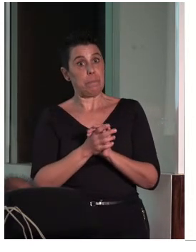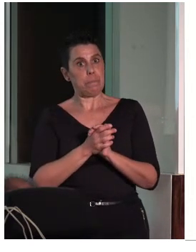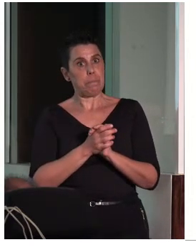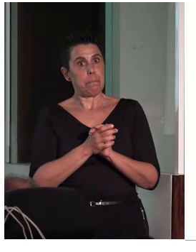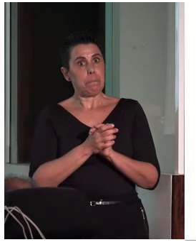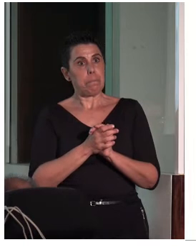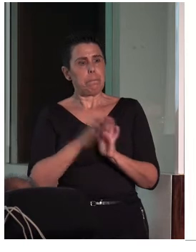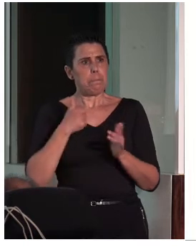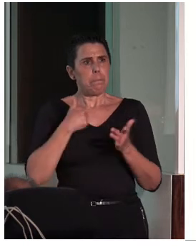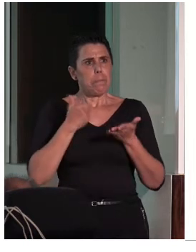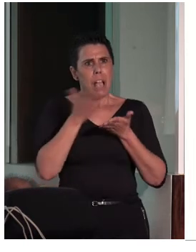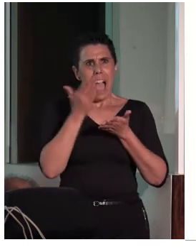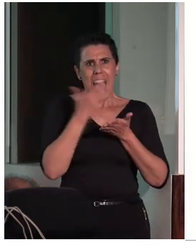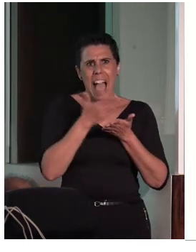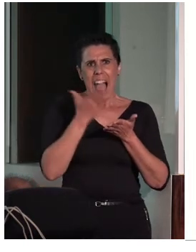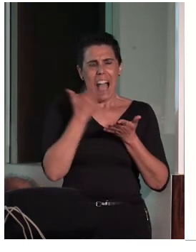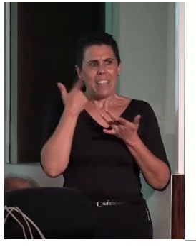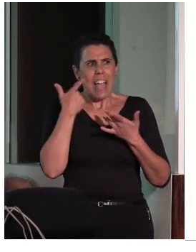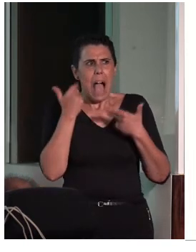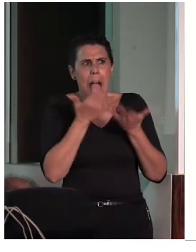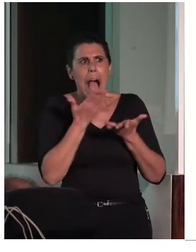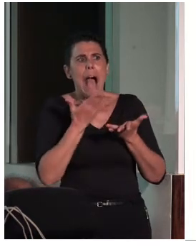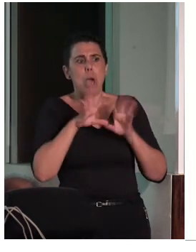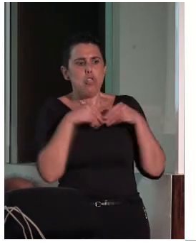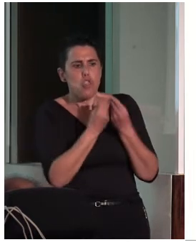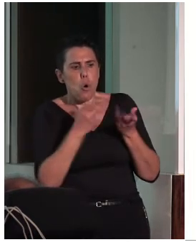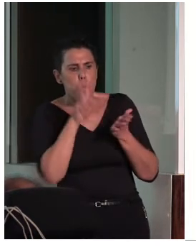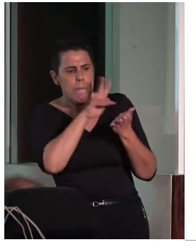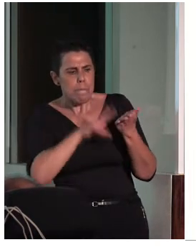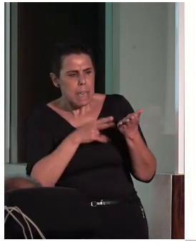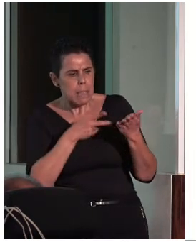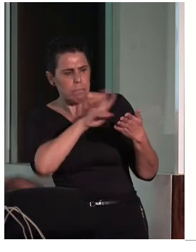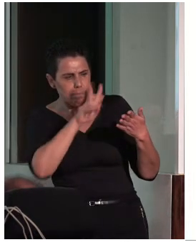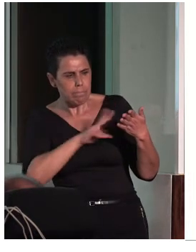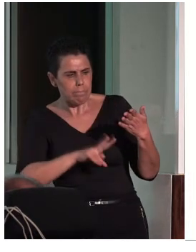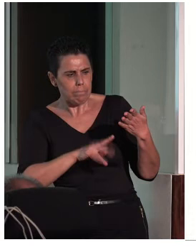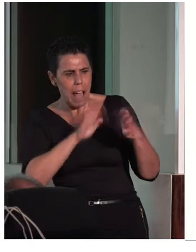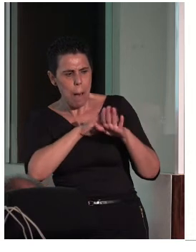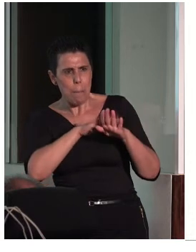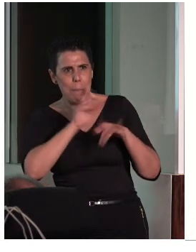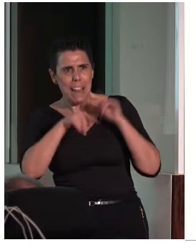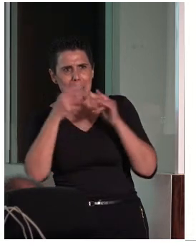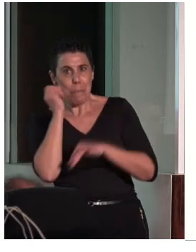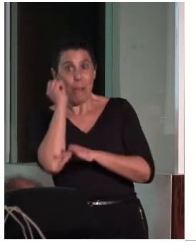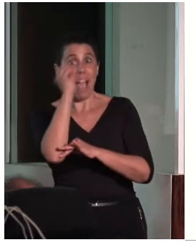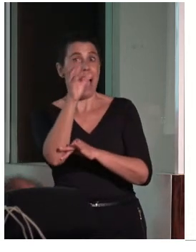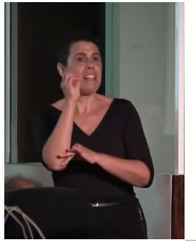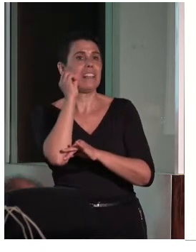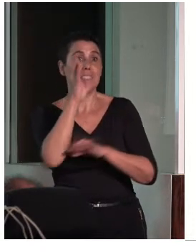Revisando los materiales para deciros algo digno y algo que tuviera sentido,